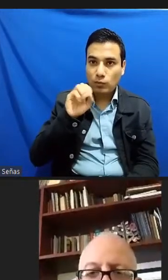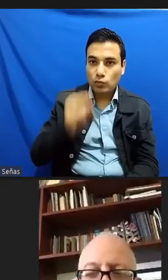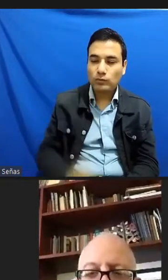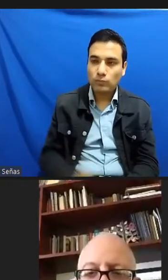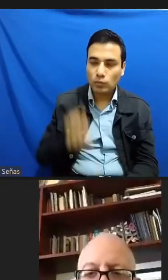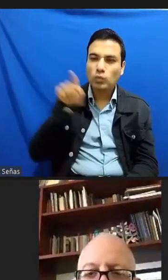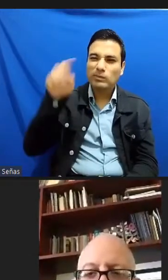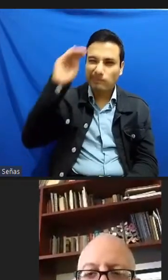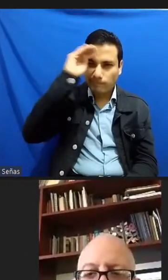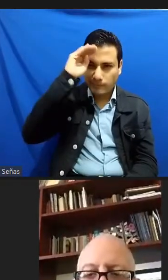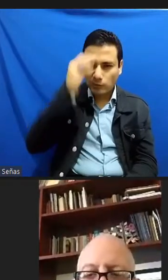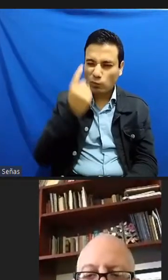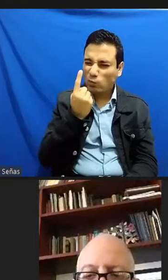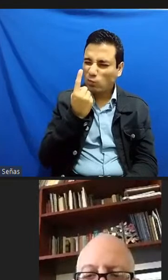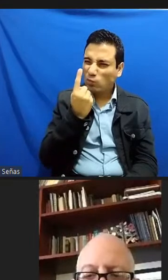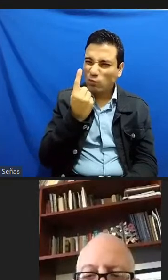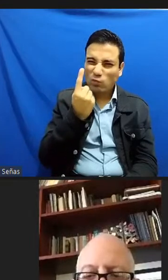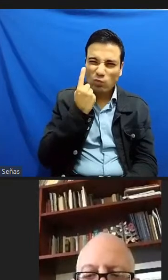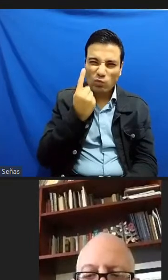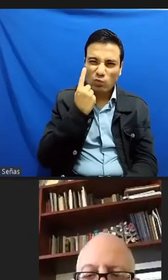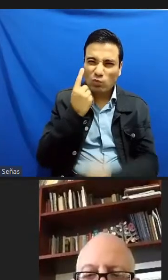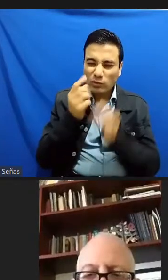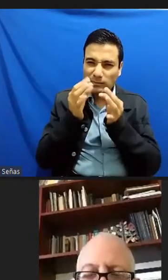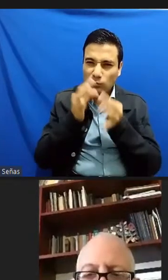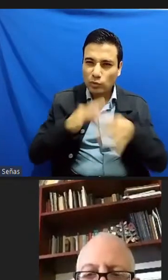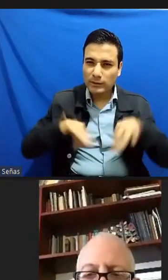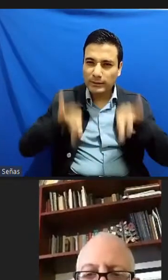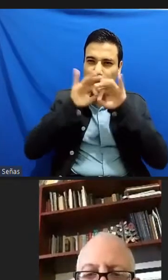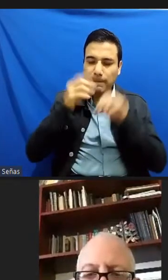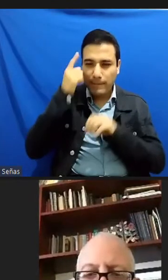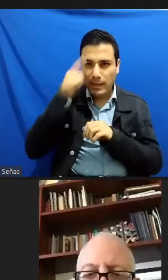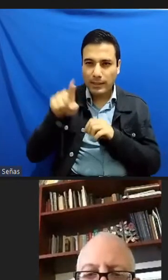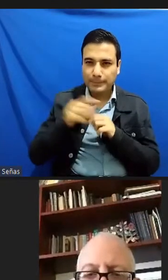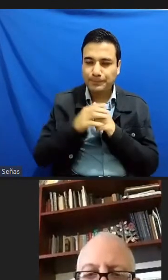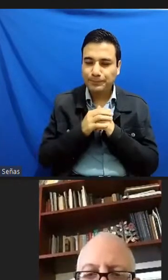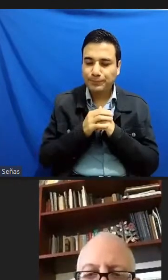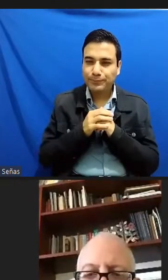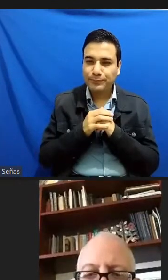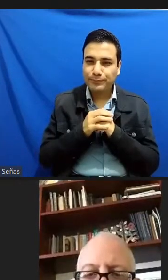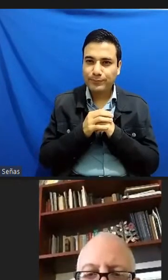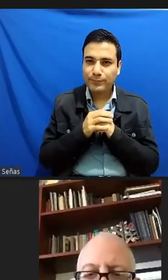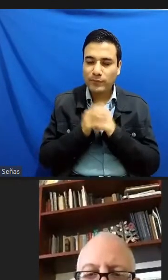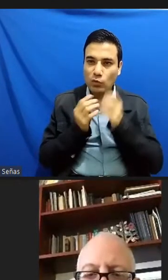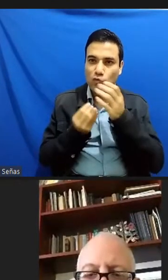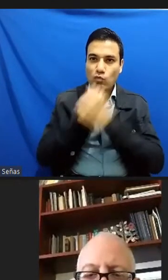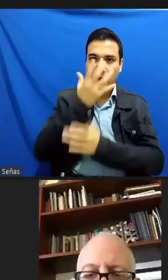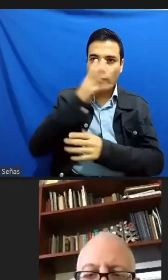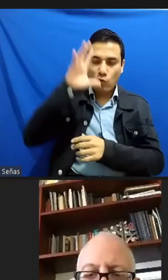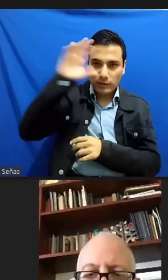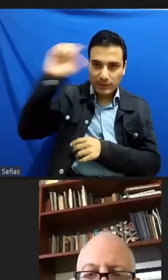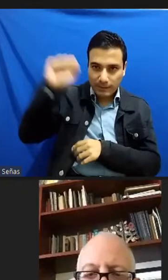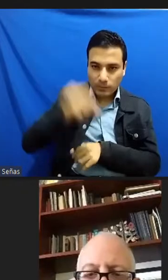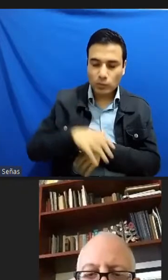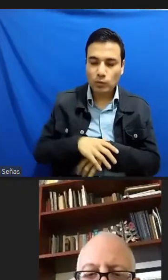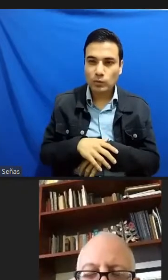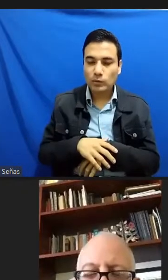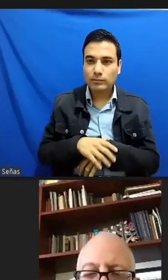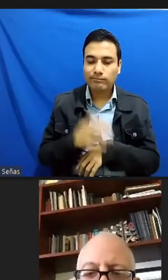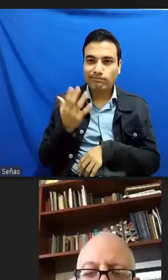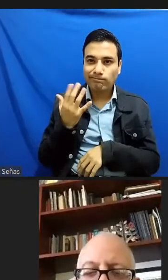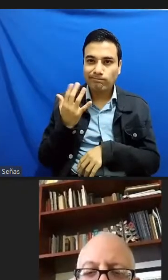importante para conseguir crear nuevos conceptos para